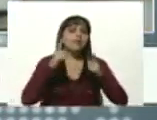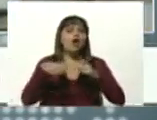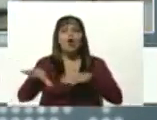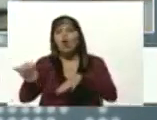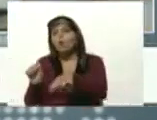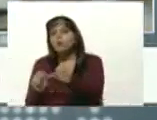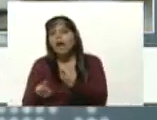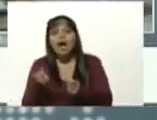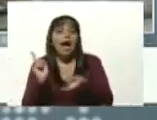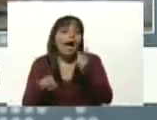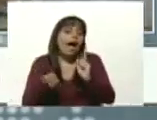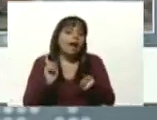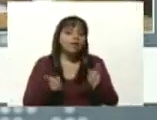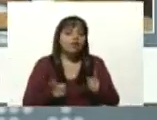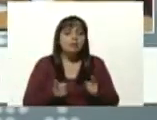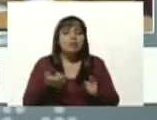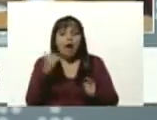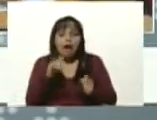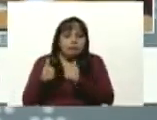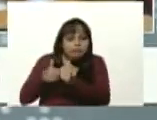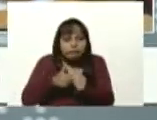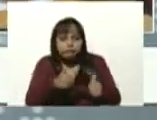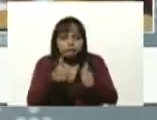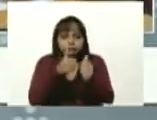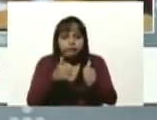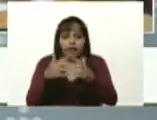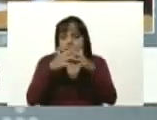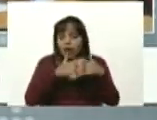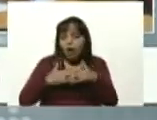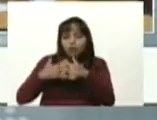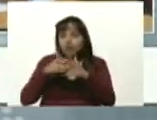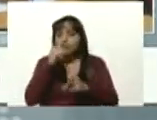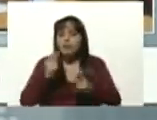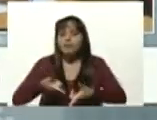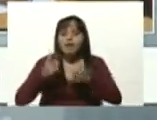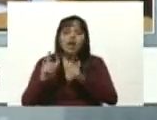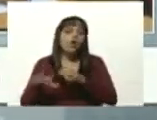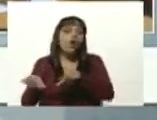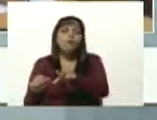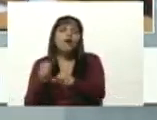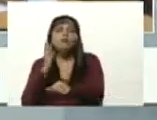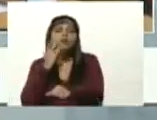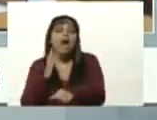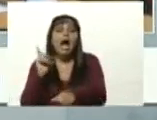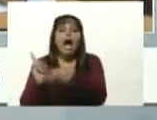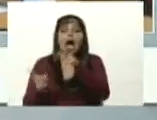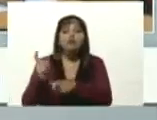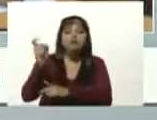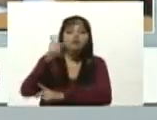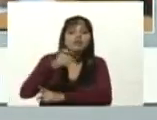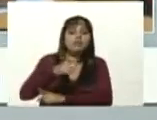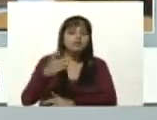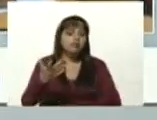por la persecución imperialista comprar a veces un repuesto